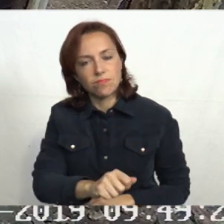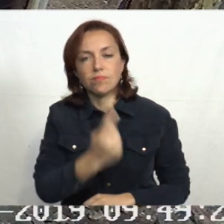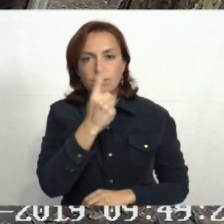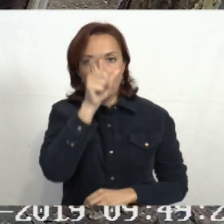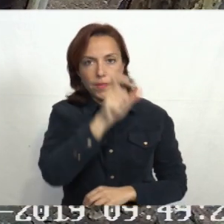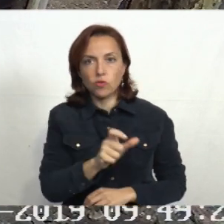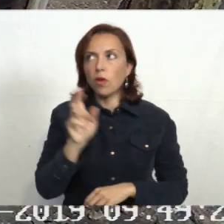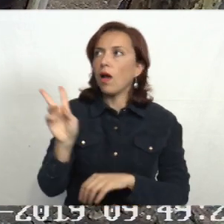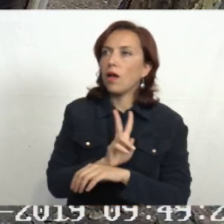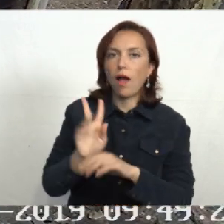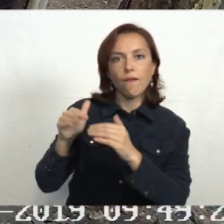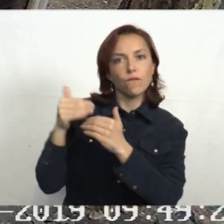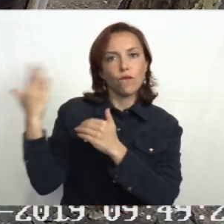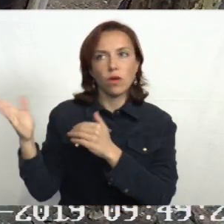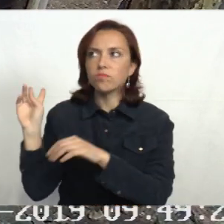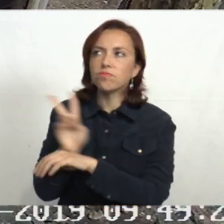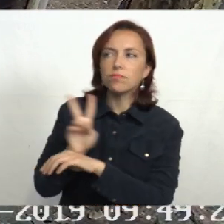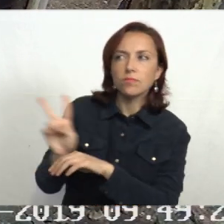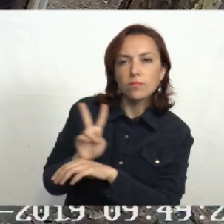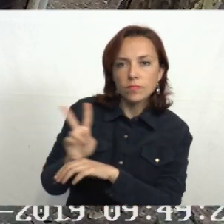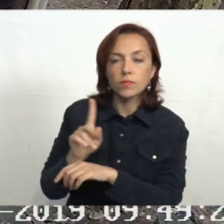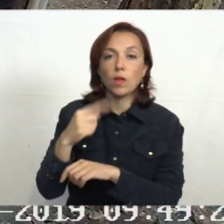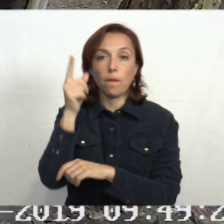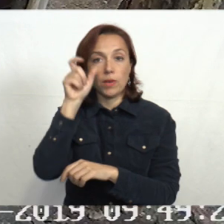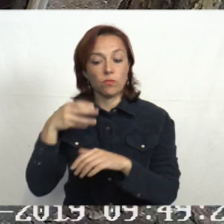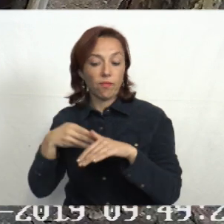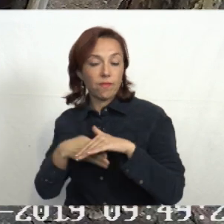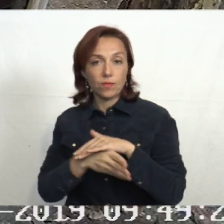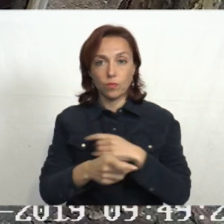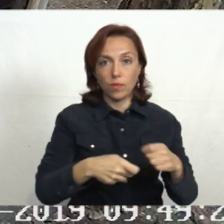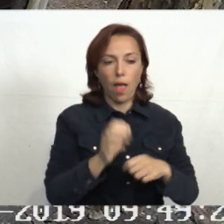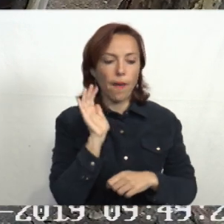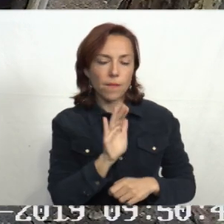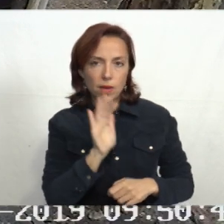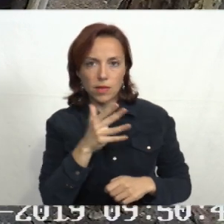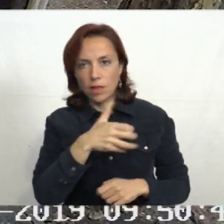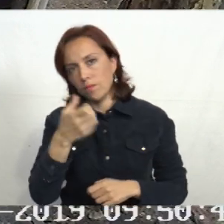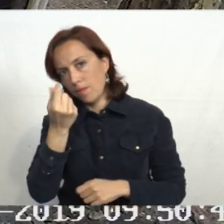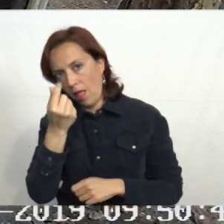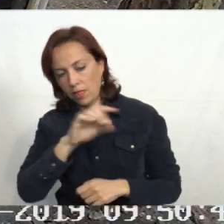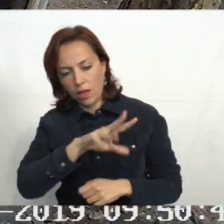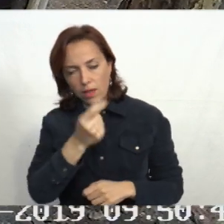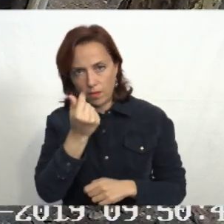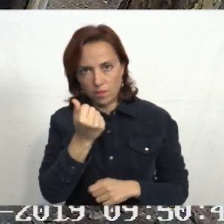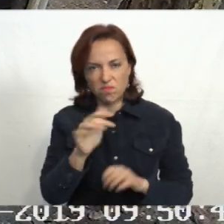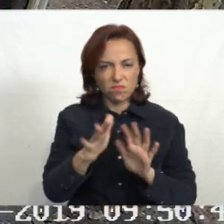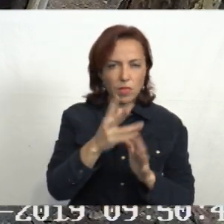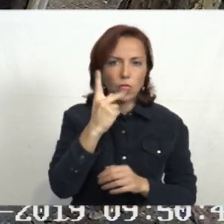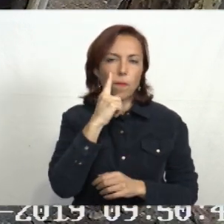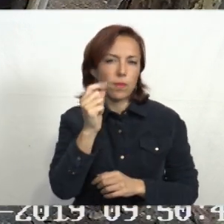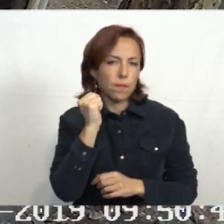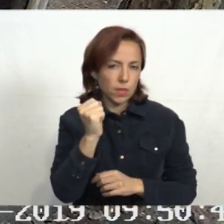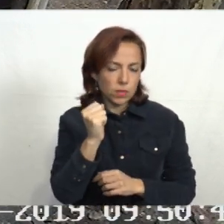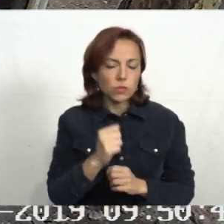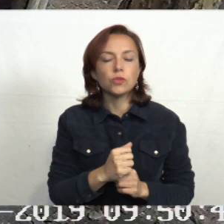ellos quedó de campana fuera del local, mientras que el cómplice ingresó y bajo amenazas se llevó el dinero de la recaudación, unos 2.000